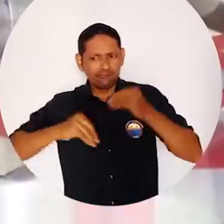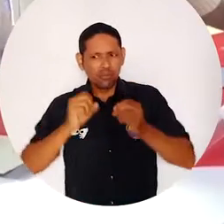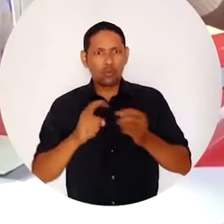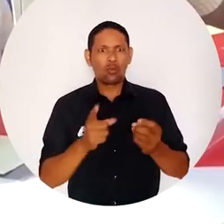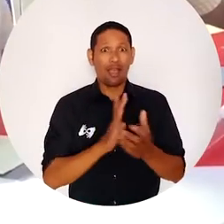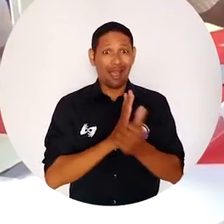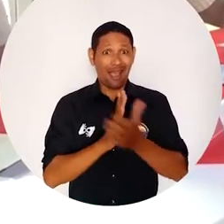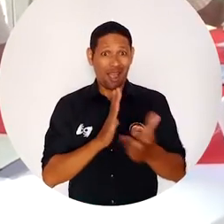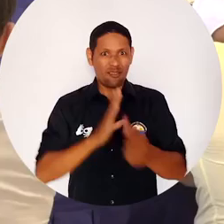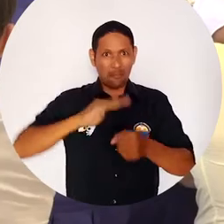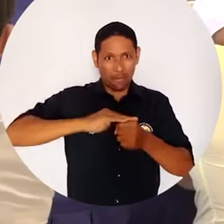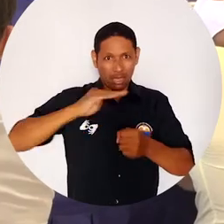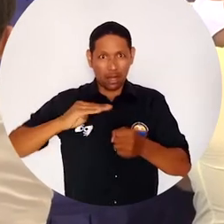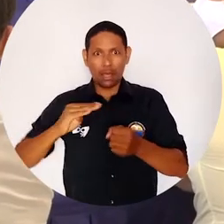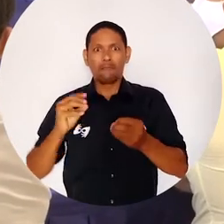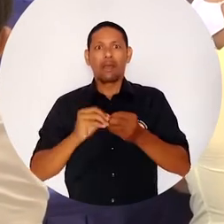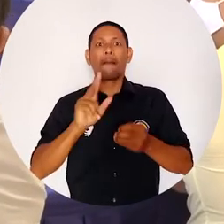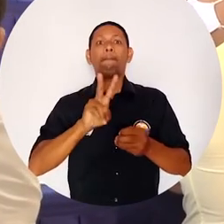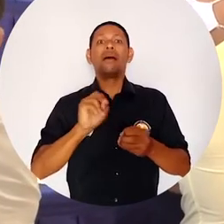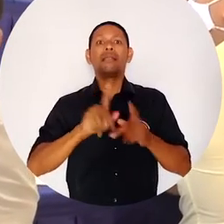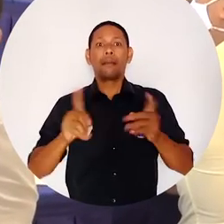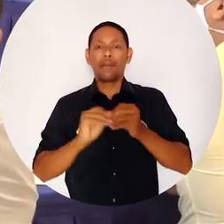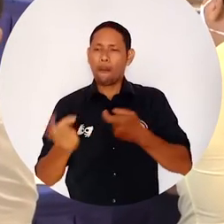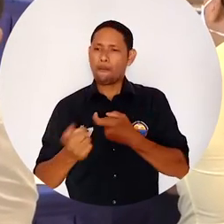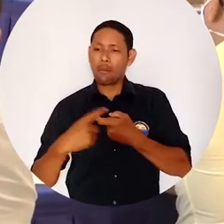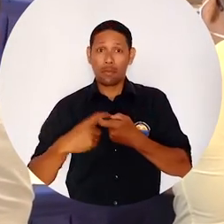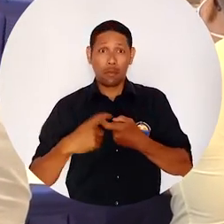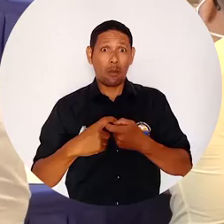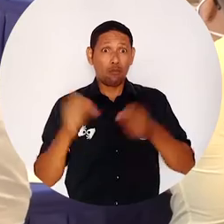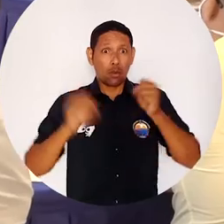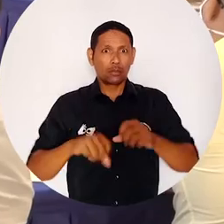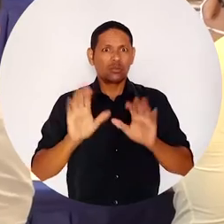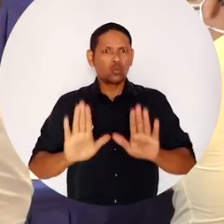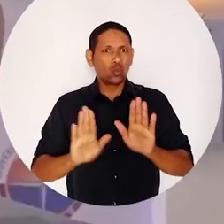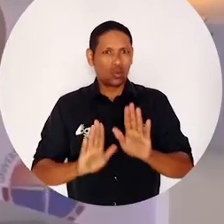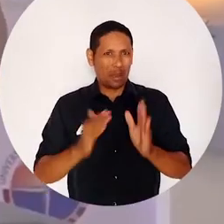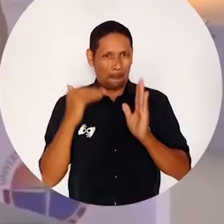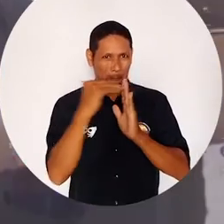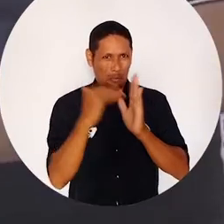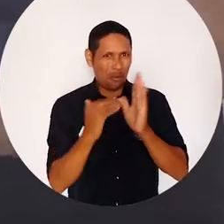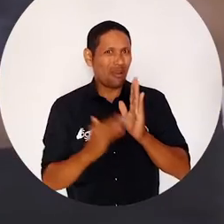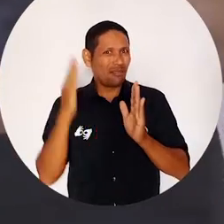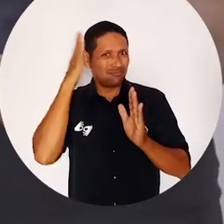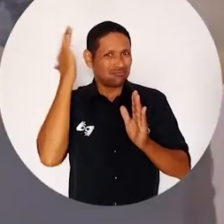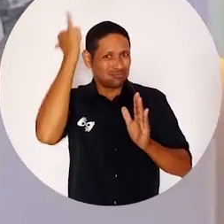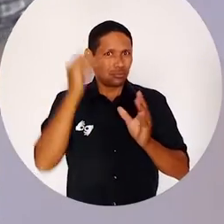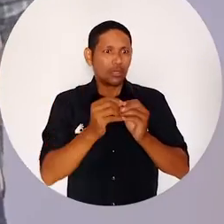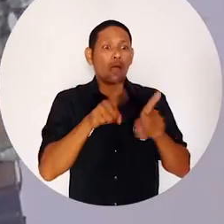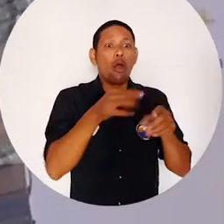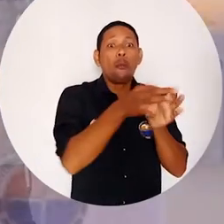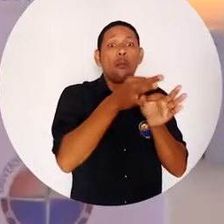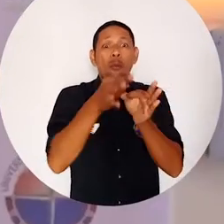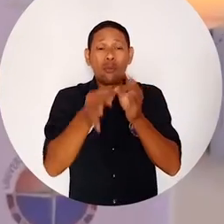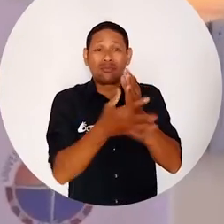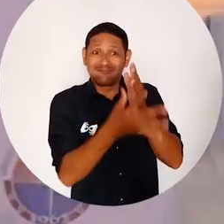Talento Magdalena, ampliando hasta 20 cupos por programa académico de pregrado presencial, teniendo en cuenta los municipios de menor